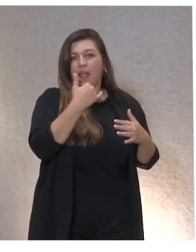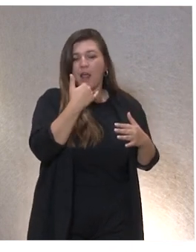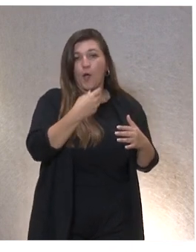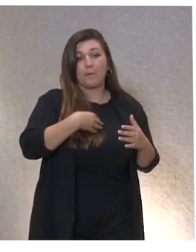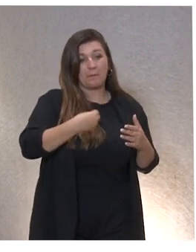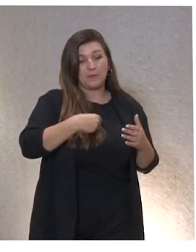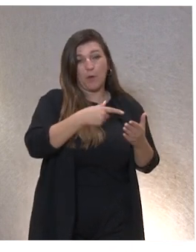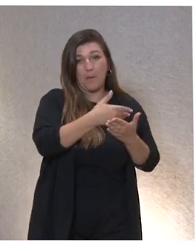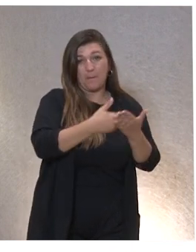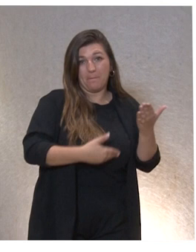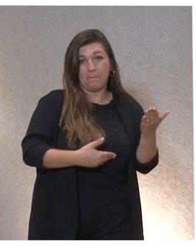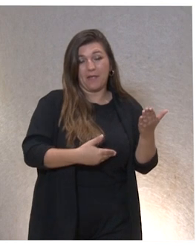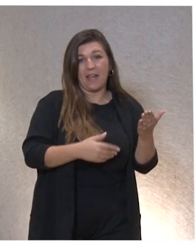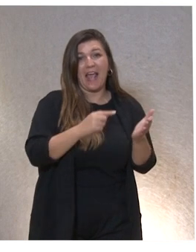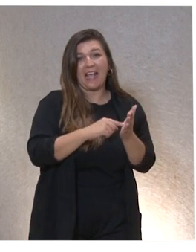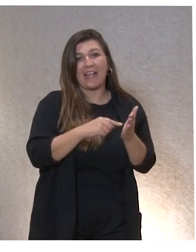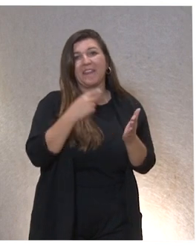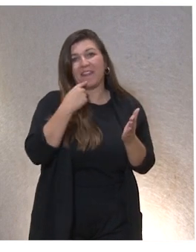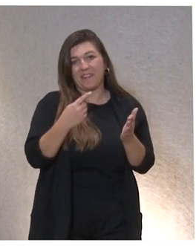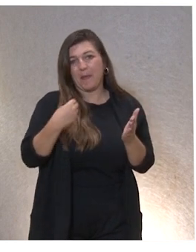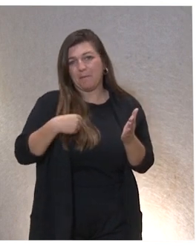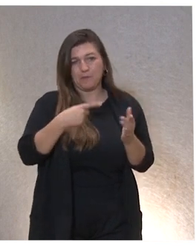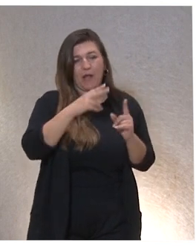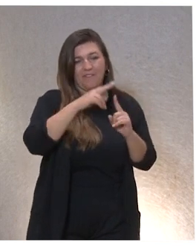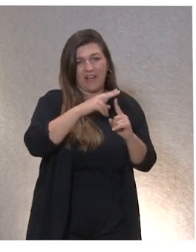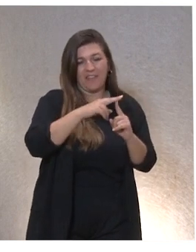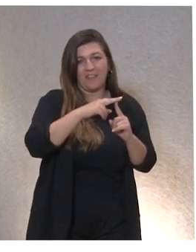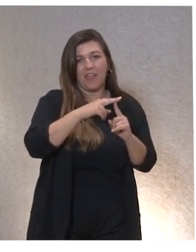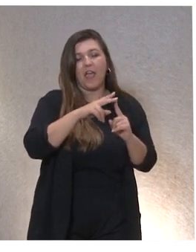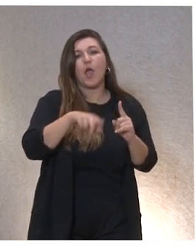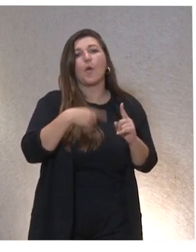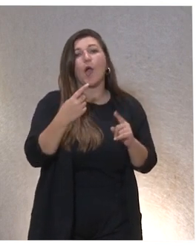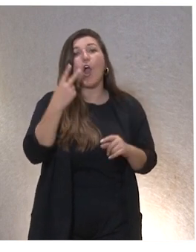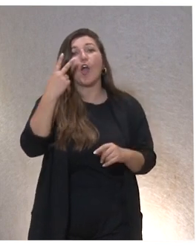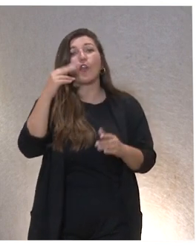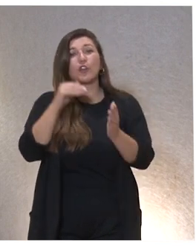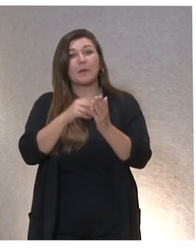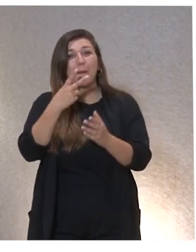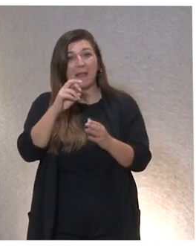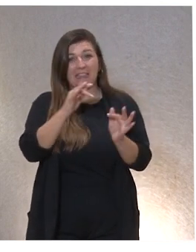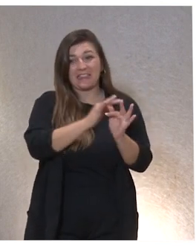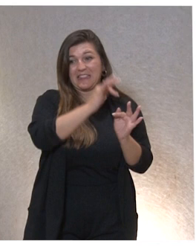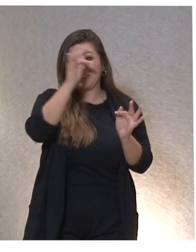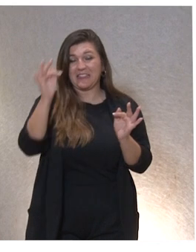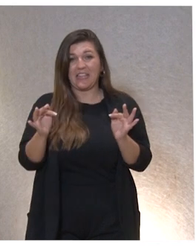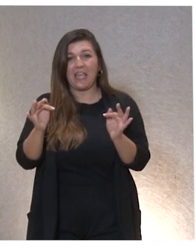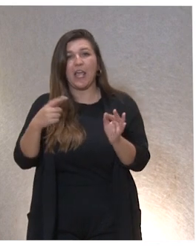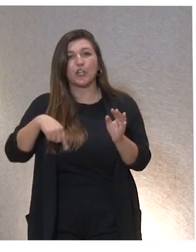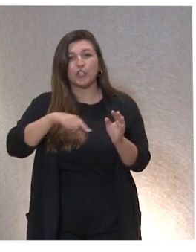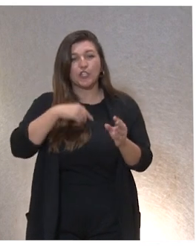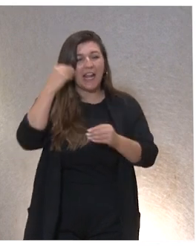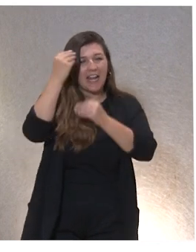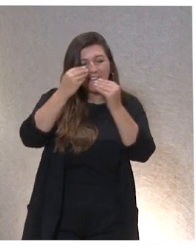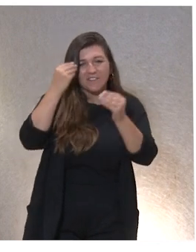final detallamos estas referencias y durante el año 2020 acometimos un proceso de reflexión, consenso y